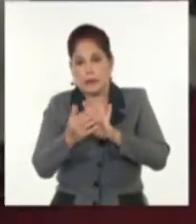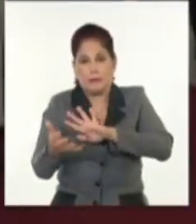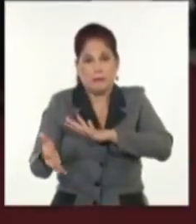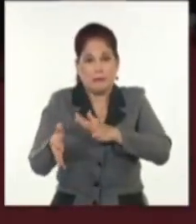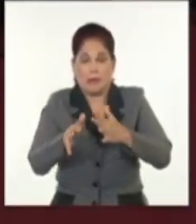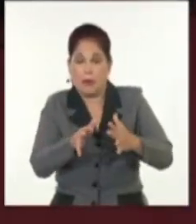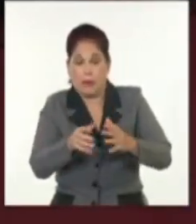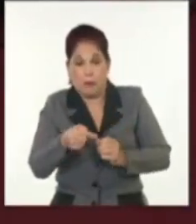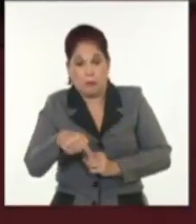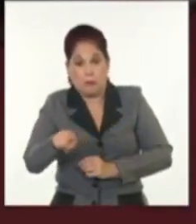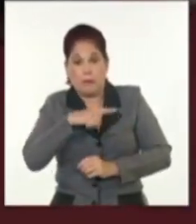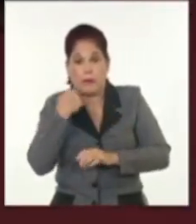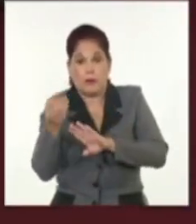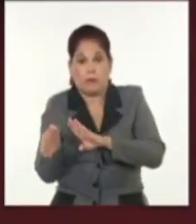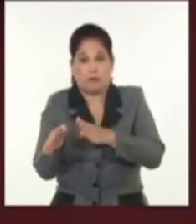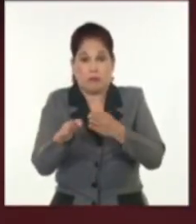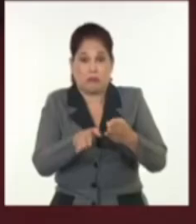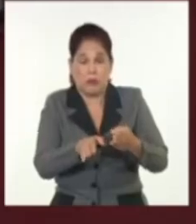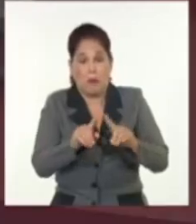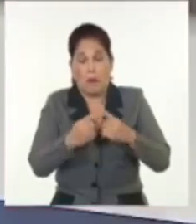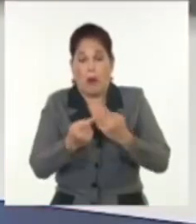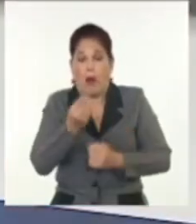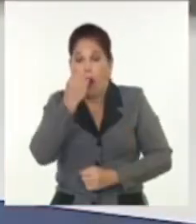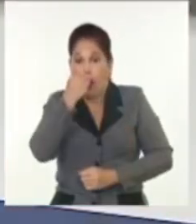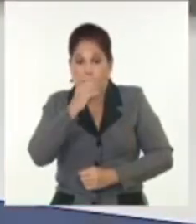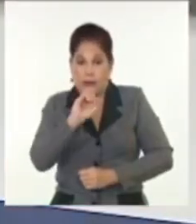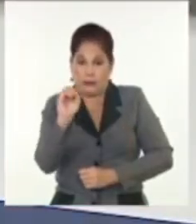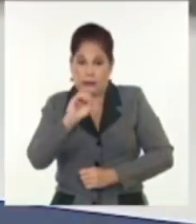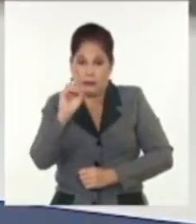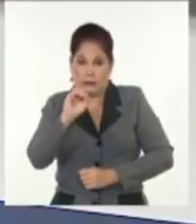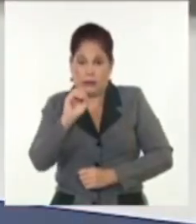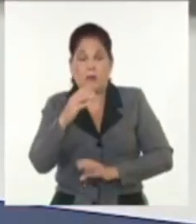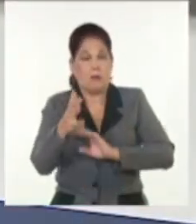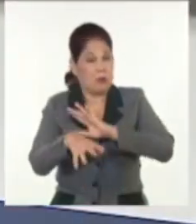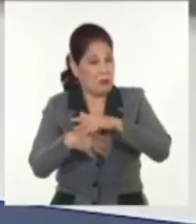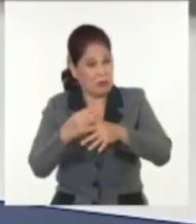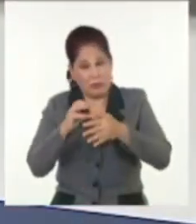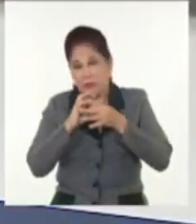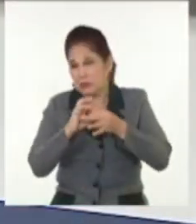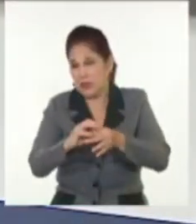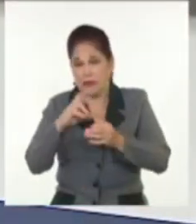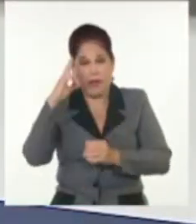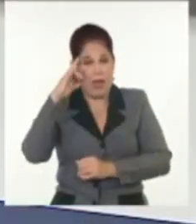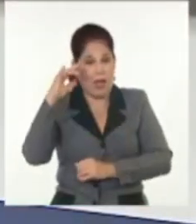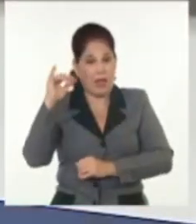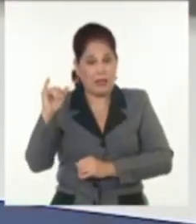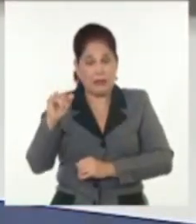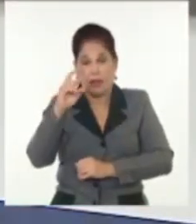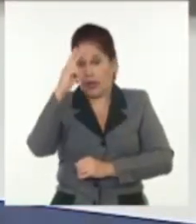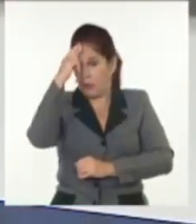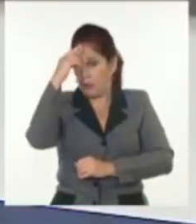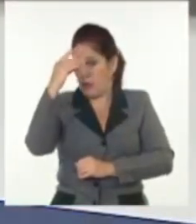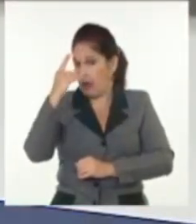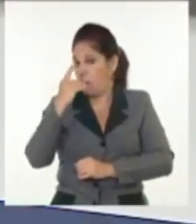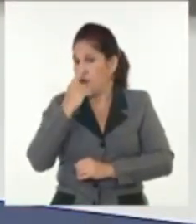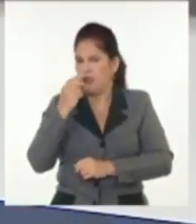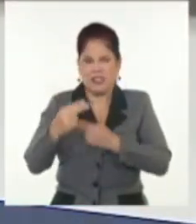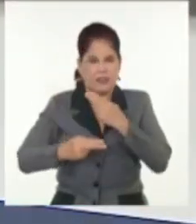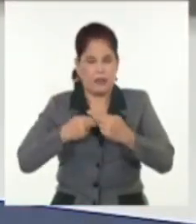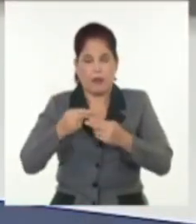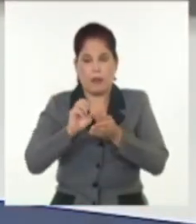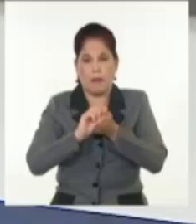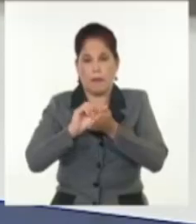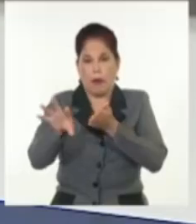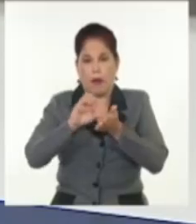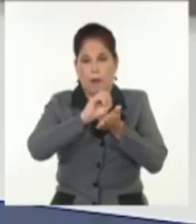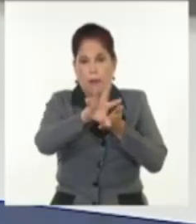a punto de morir por inanición. La crisis se agudiza tras la decisión de República Dominicana de realizar deportaciones